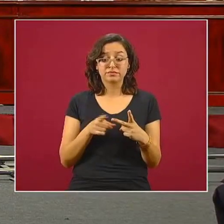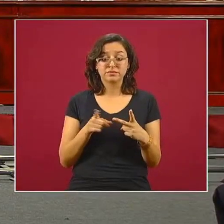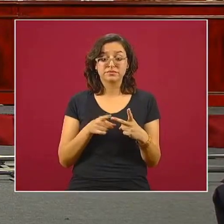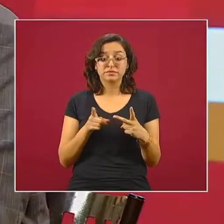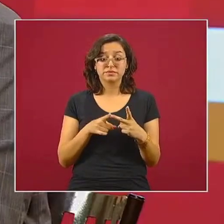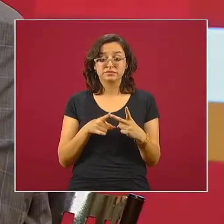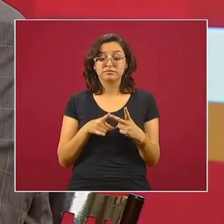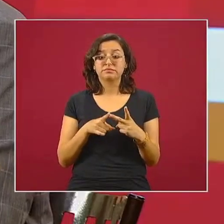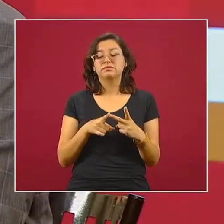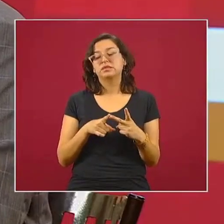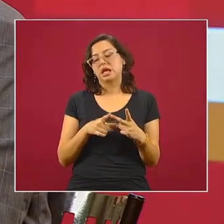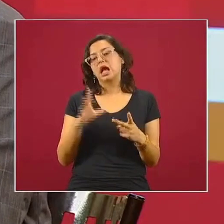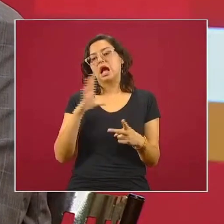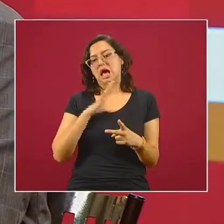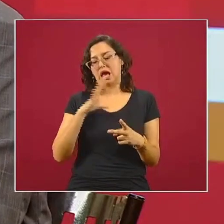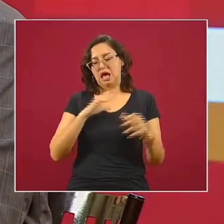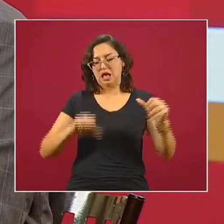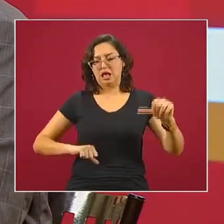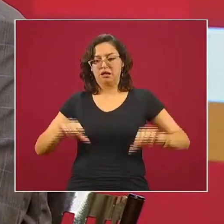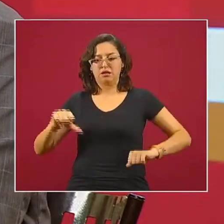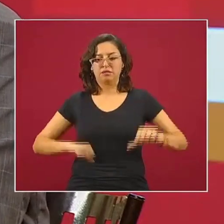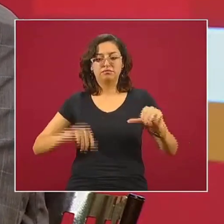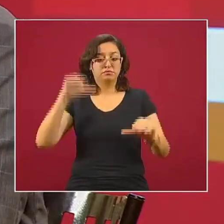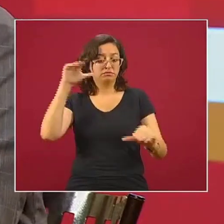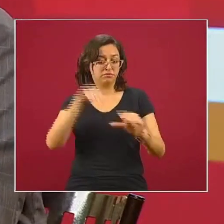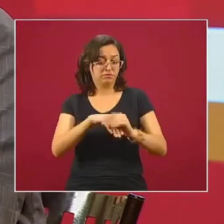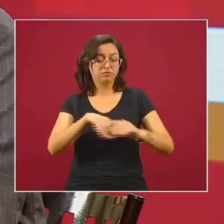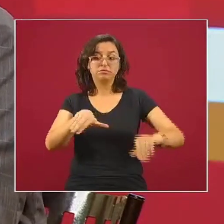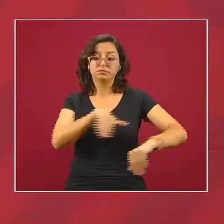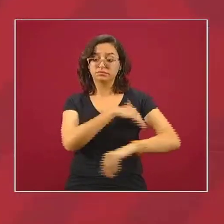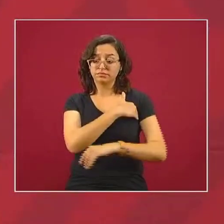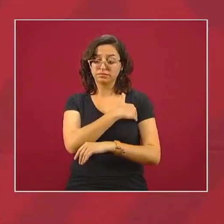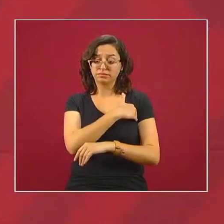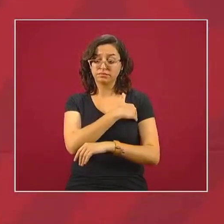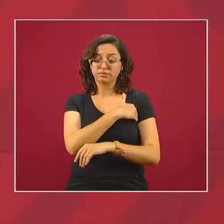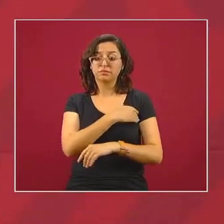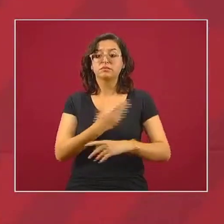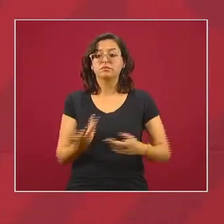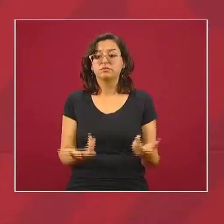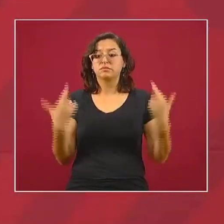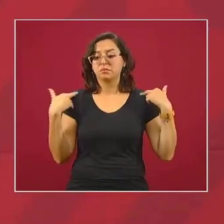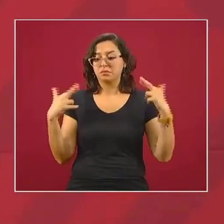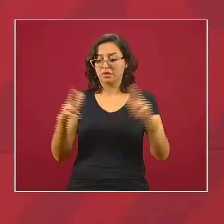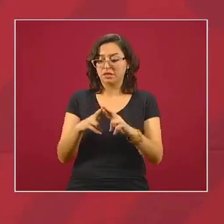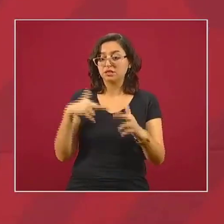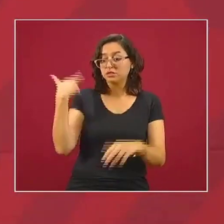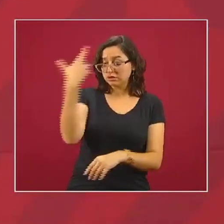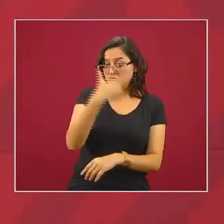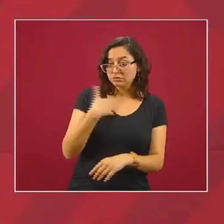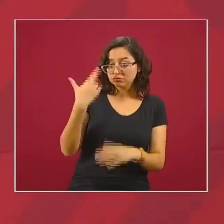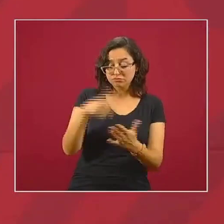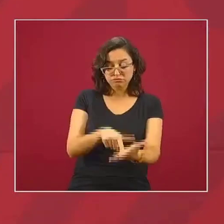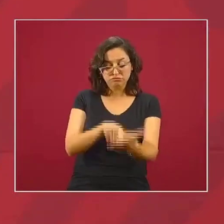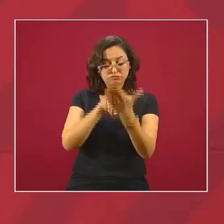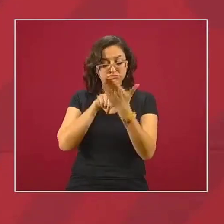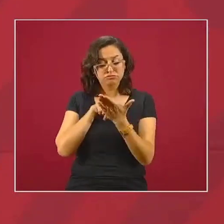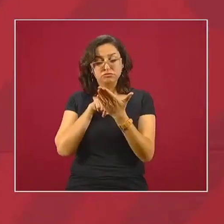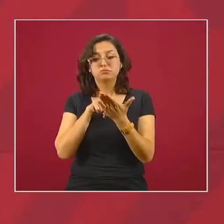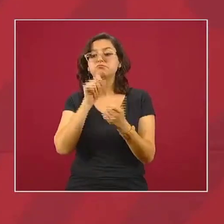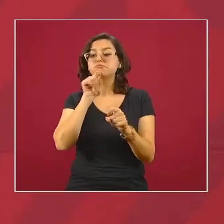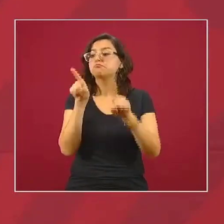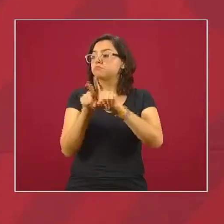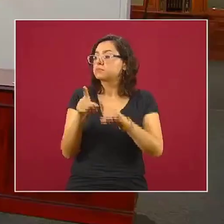carpeta experiencias que se va a ver no sólo el maestro la va a ver sino que la van a